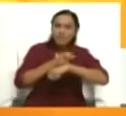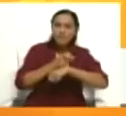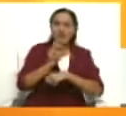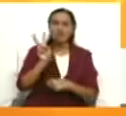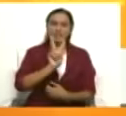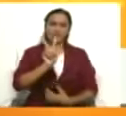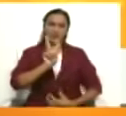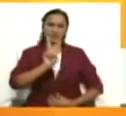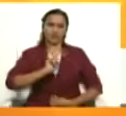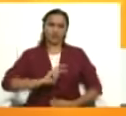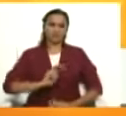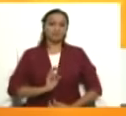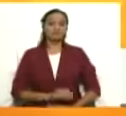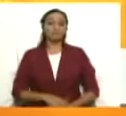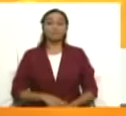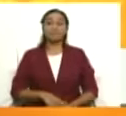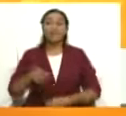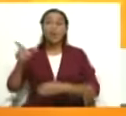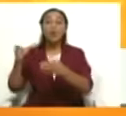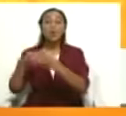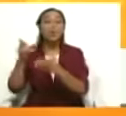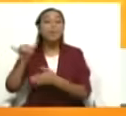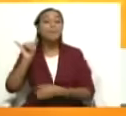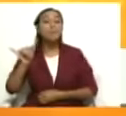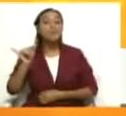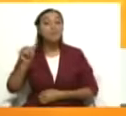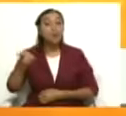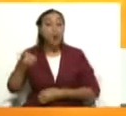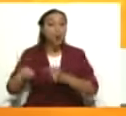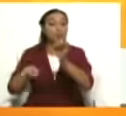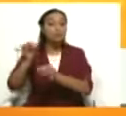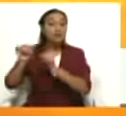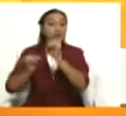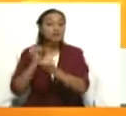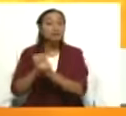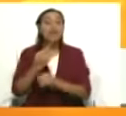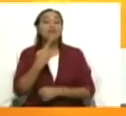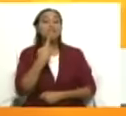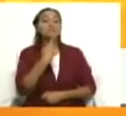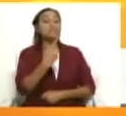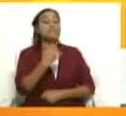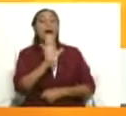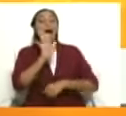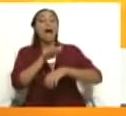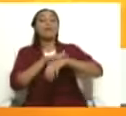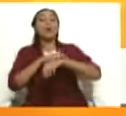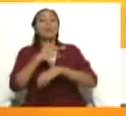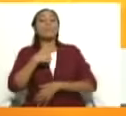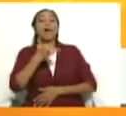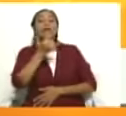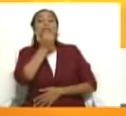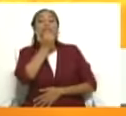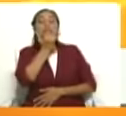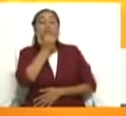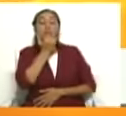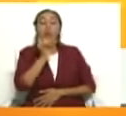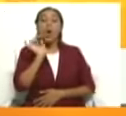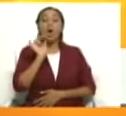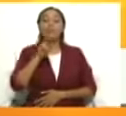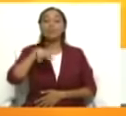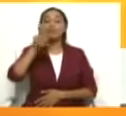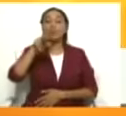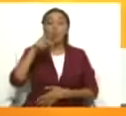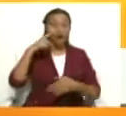de apelaciones dice que la sala de cuestiones preliminares se equivocó, que nunca tomaron en consideración